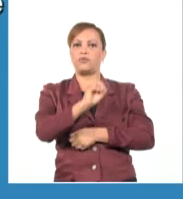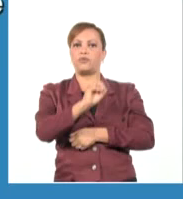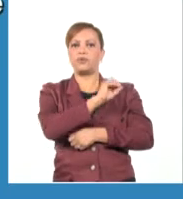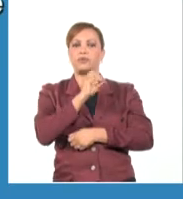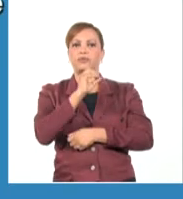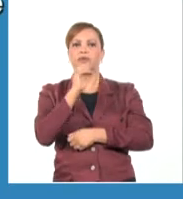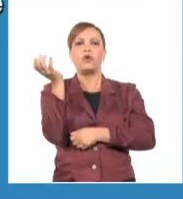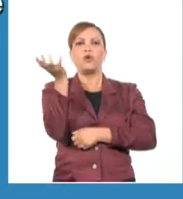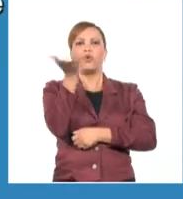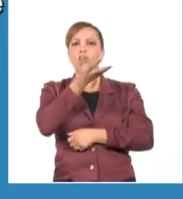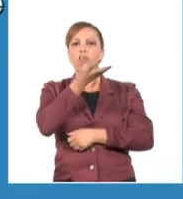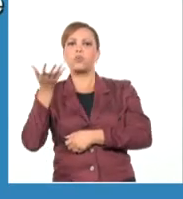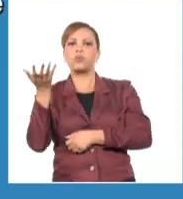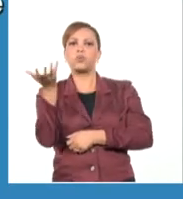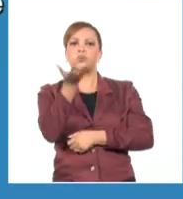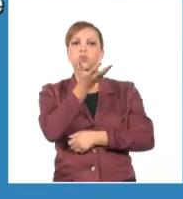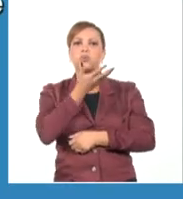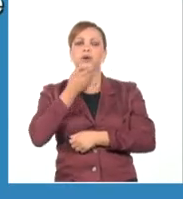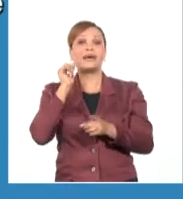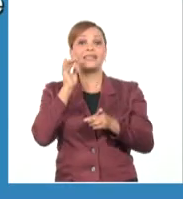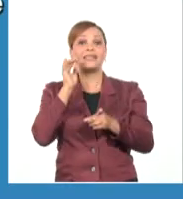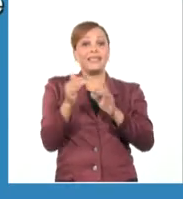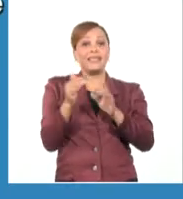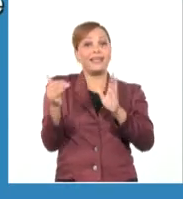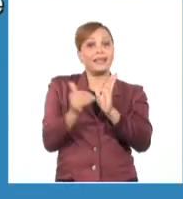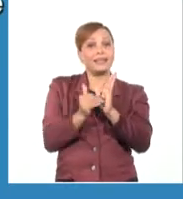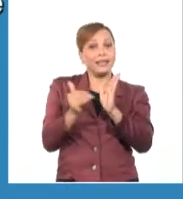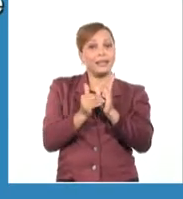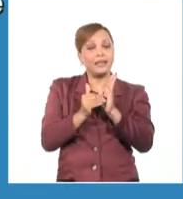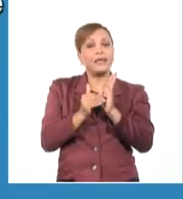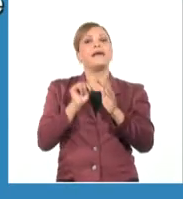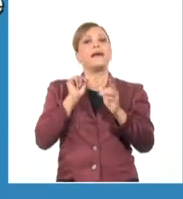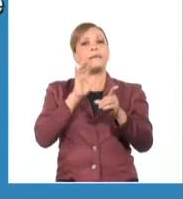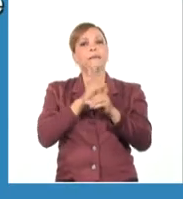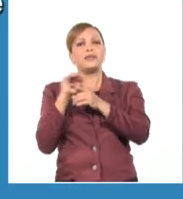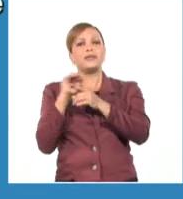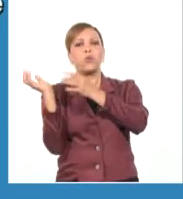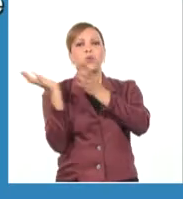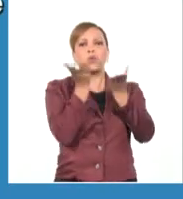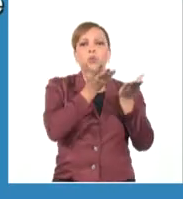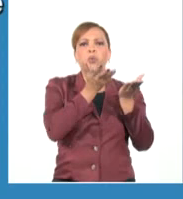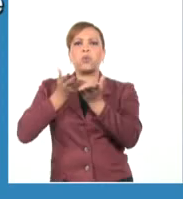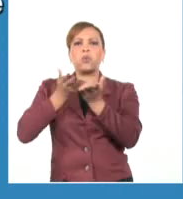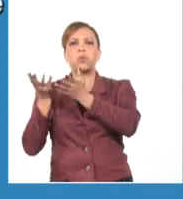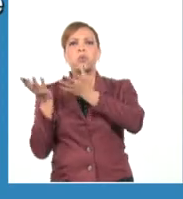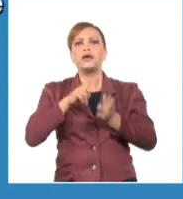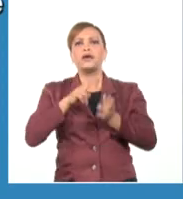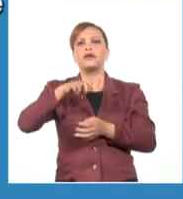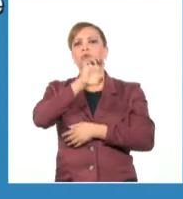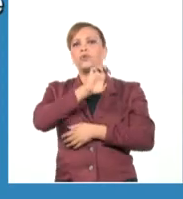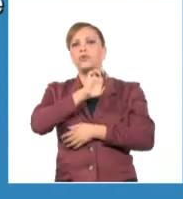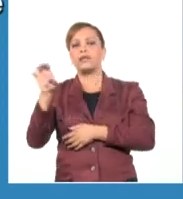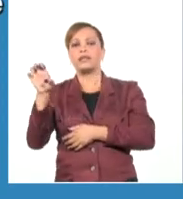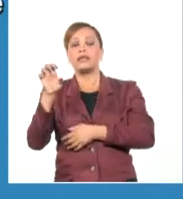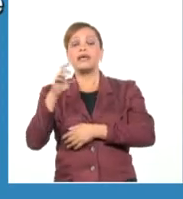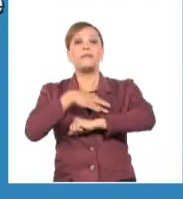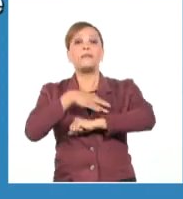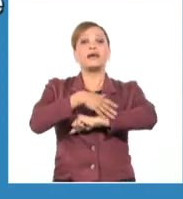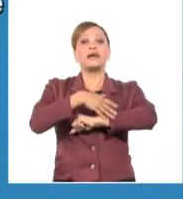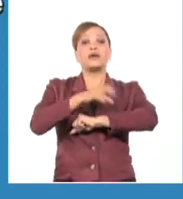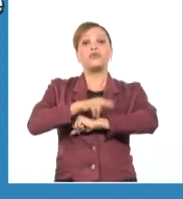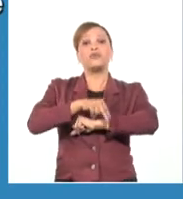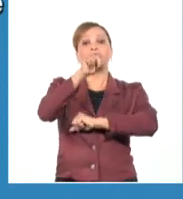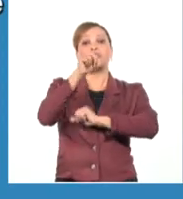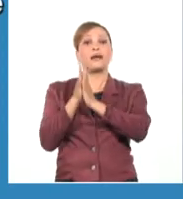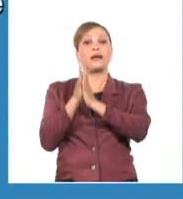débiles, pero ya desde la tarde comienzan a soplar entre el nordeste y el este, pero solo en zonas de la costa norte de la mitad